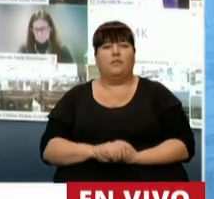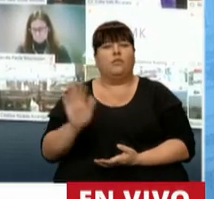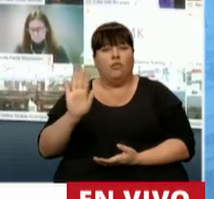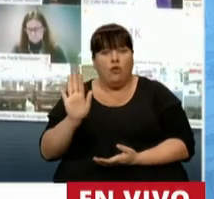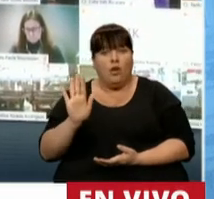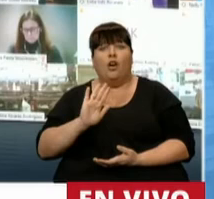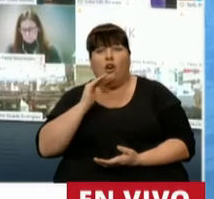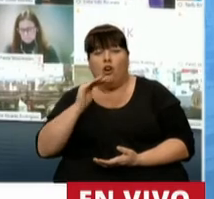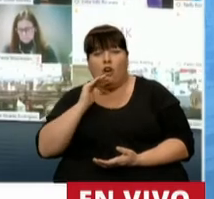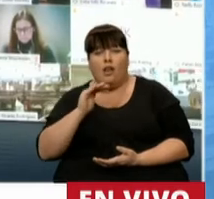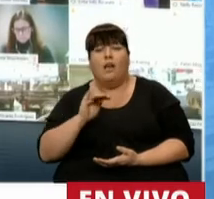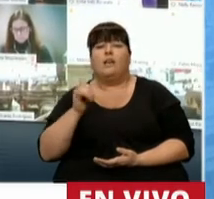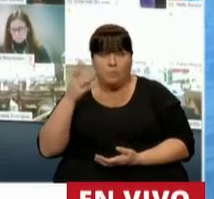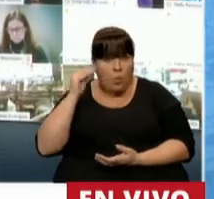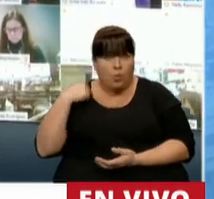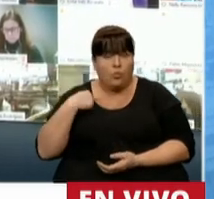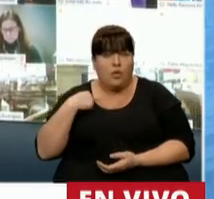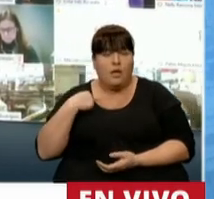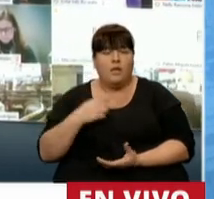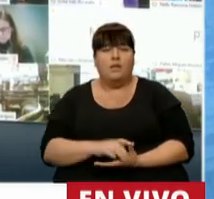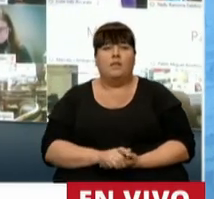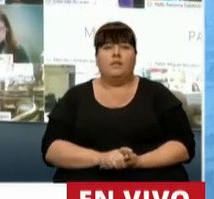Hola, hola. Sí, ¿me escucha?